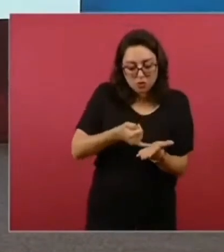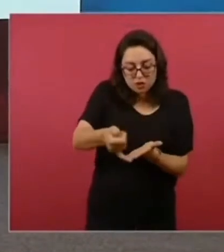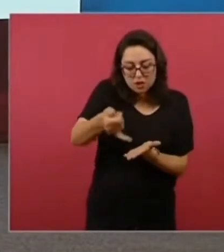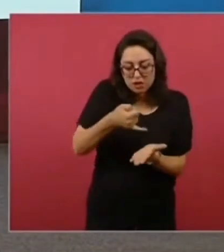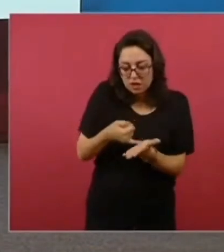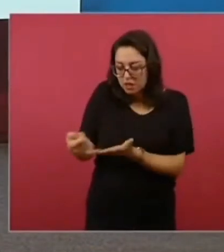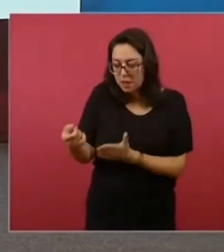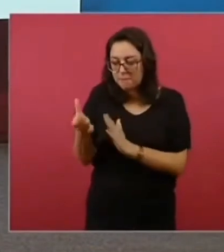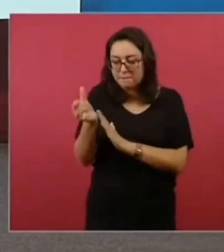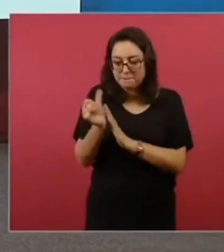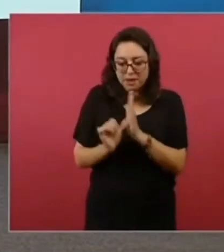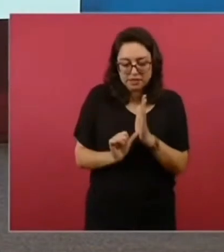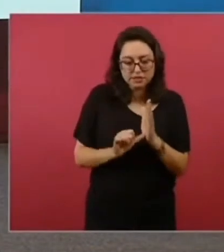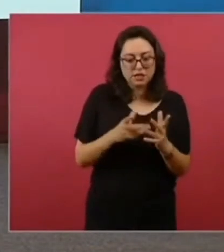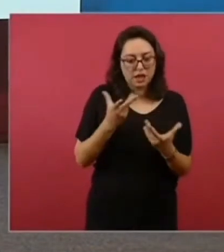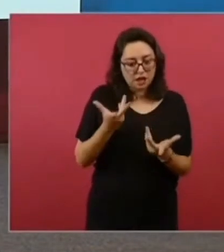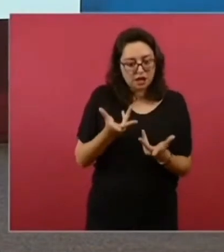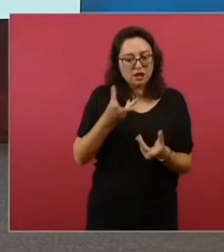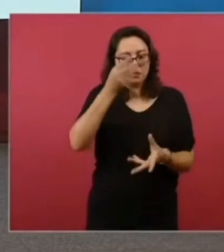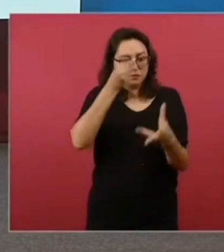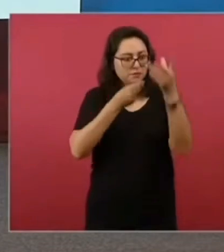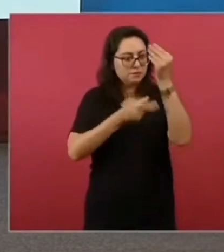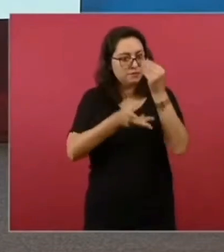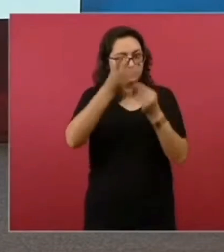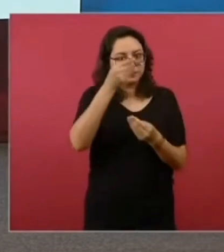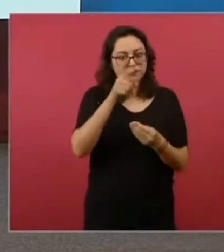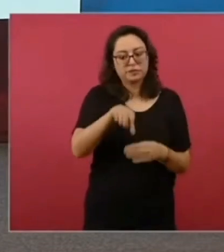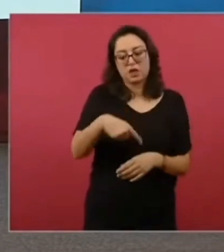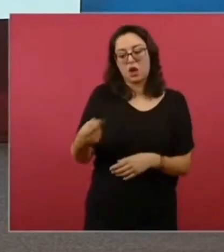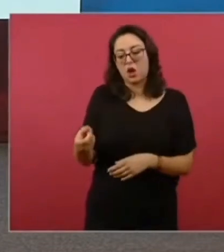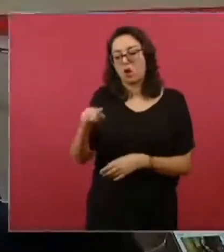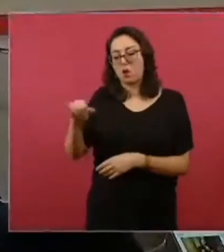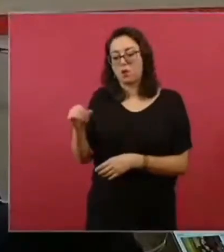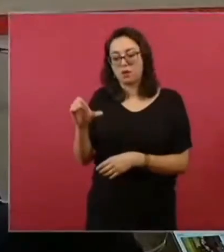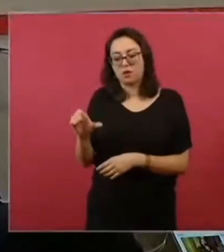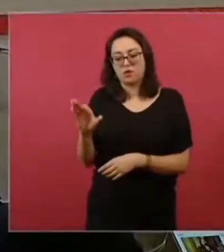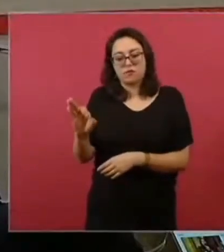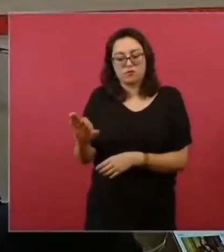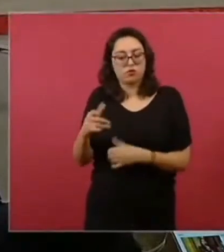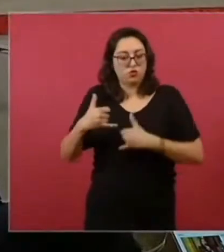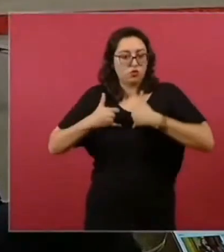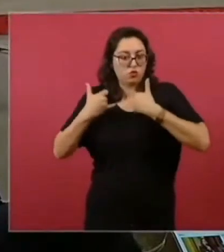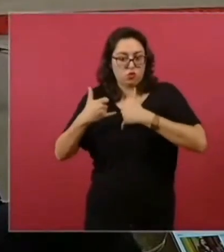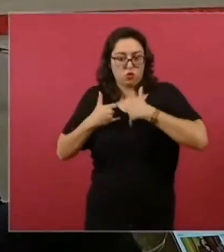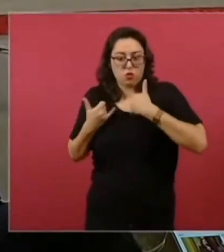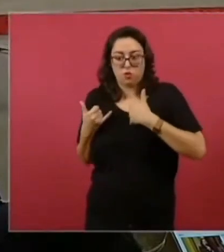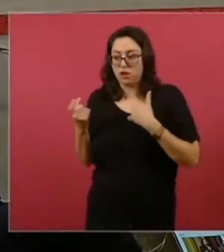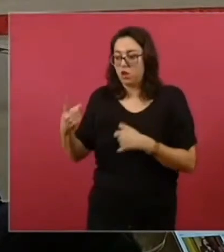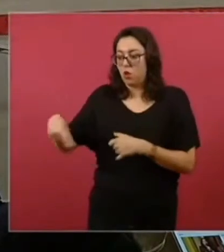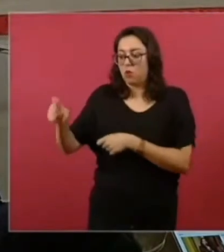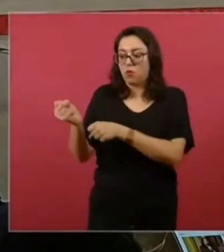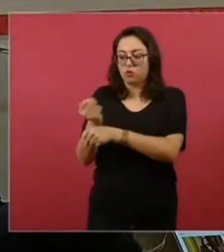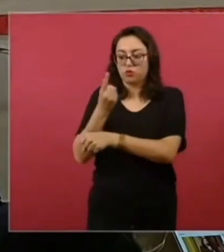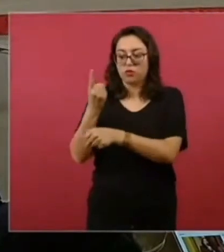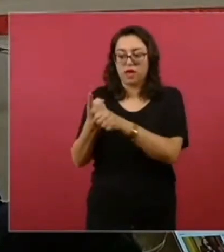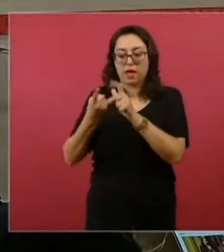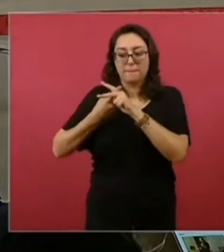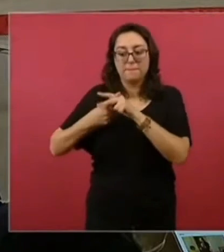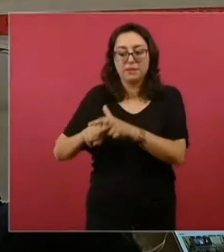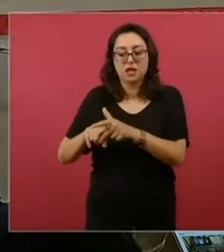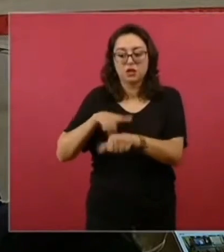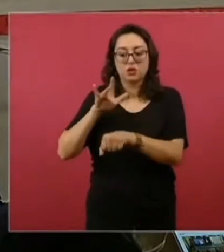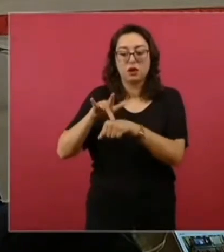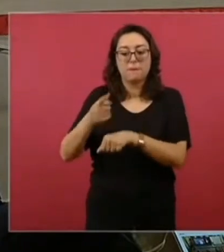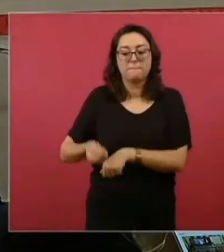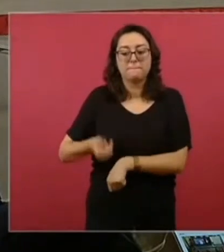parcela y en el caso de Jóvenes Construyendo el Futuro, lo mismo que pasa en México. Los jóvenes necesitan una oportunidad, una oportunidad de